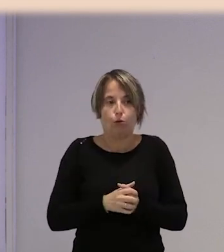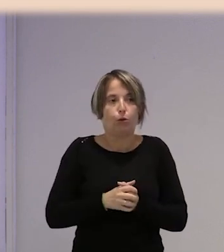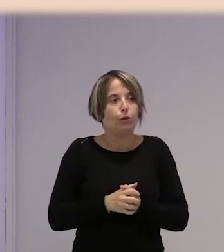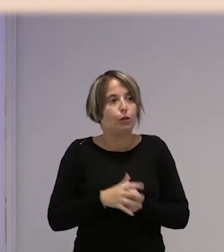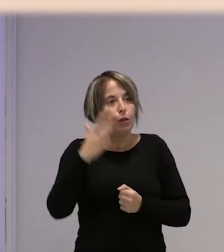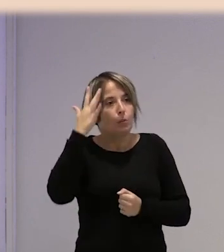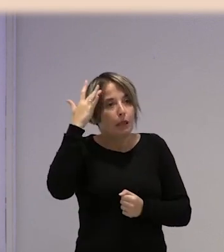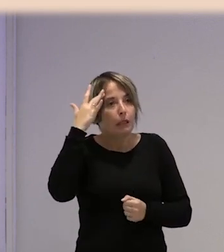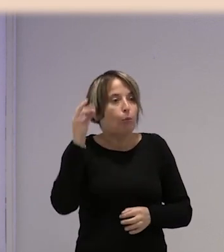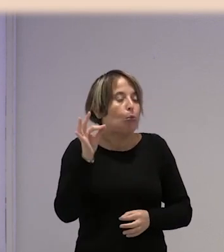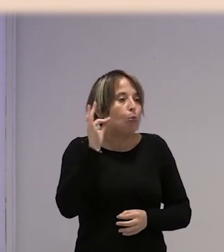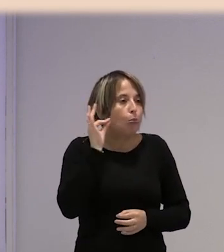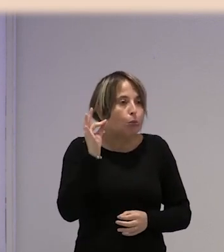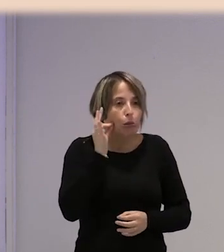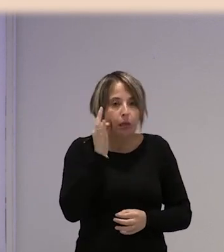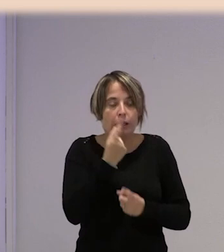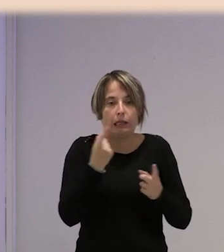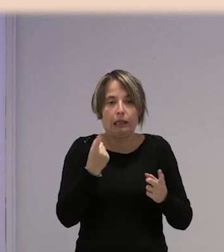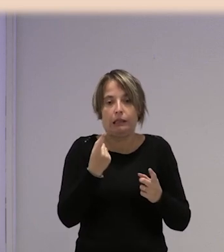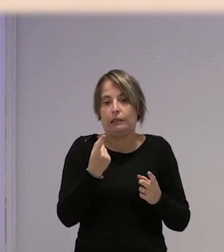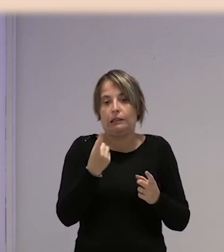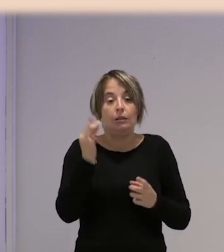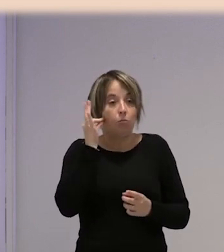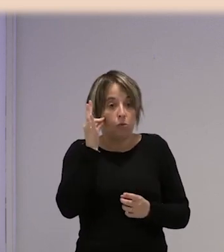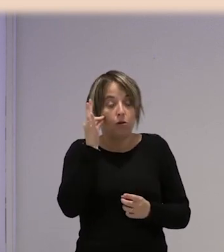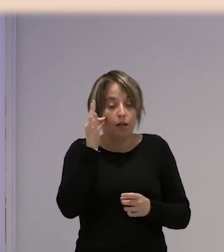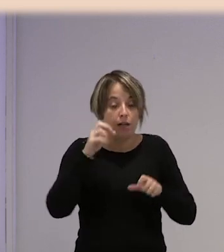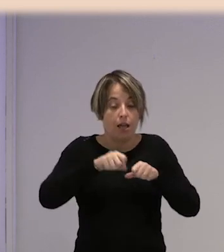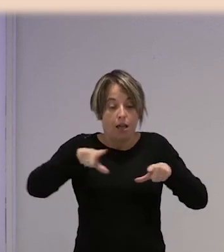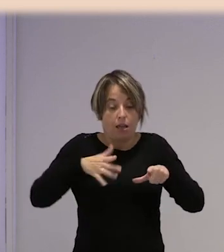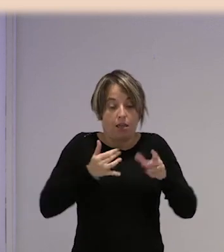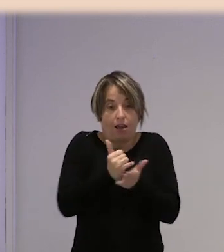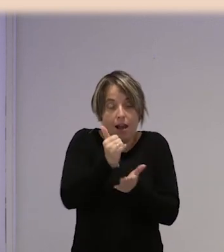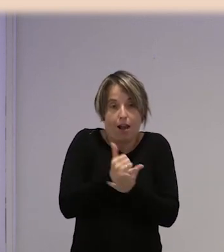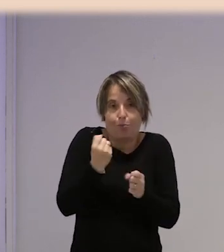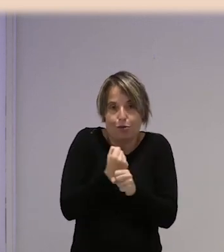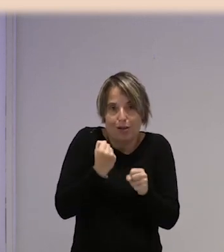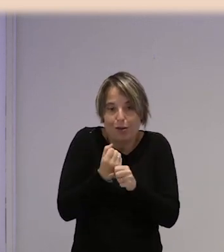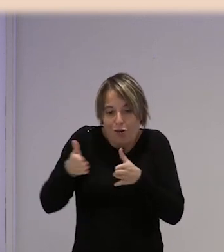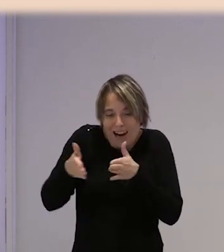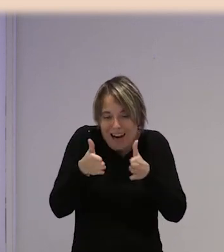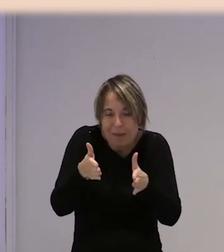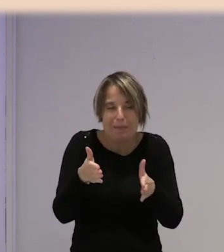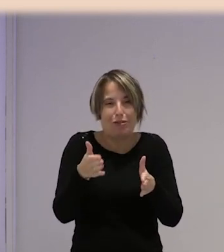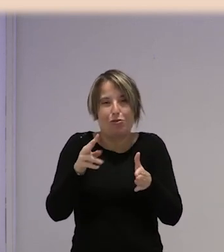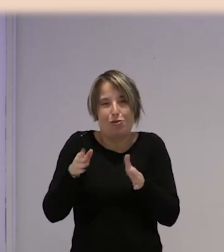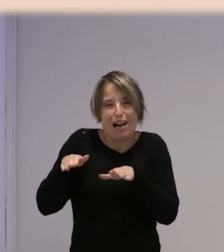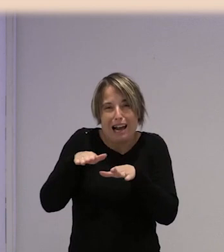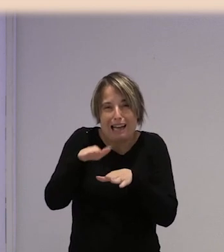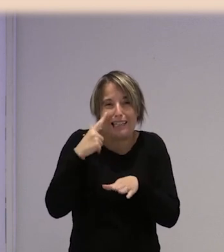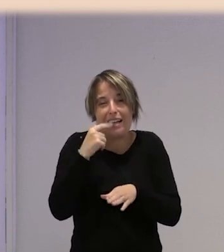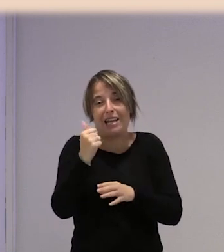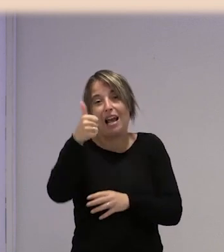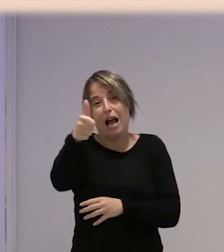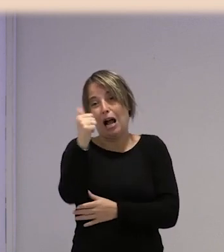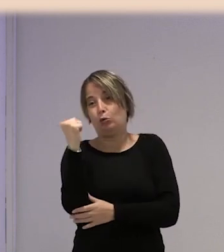pues imaginaos a estas mujeres que viven en la misma finca donde trabajan y tienen que andar por caminos, por carreteras secundarias y hacer autostop hasta